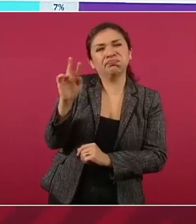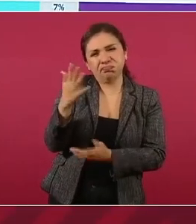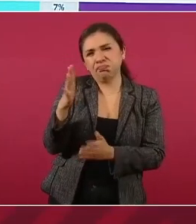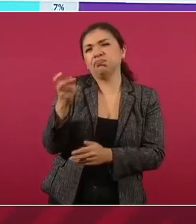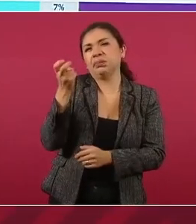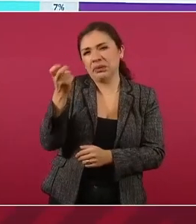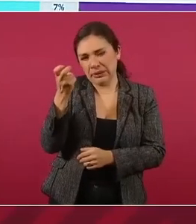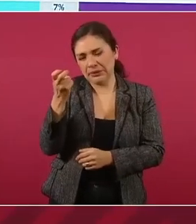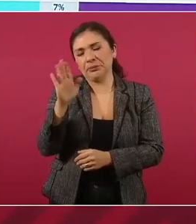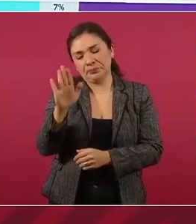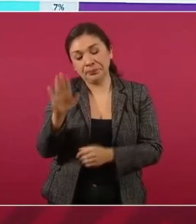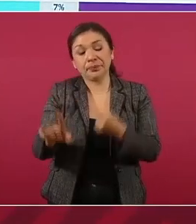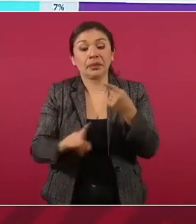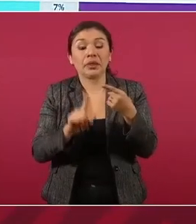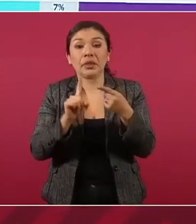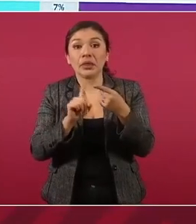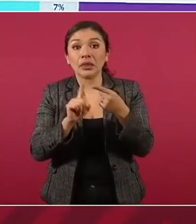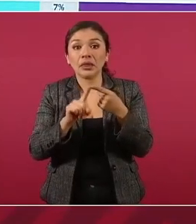Uno,